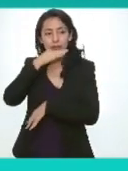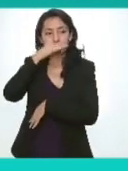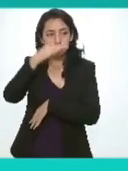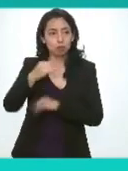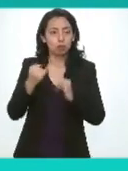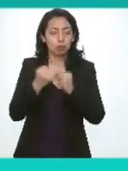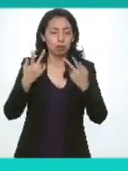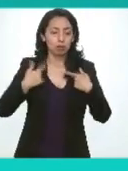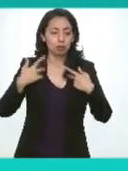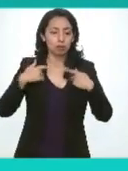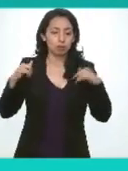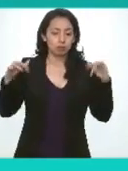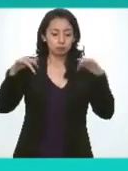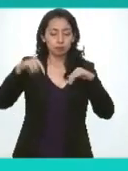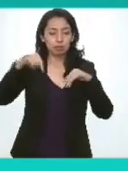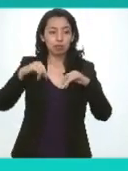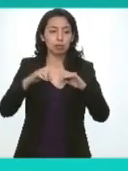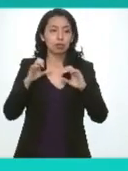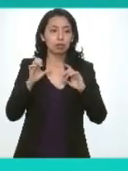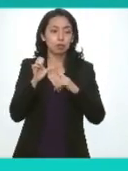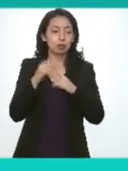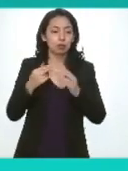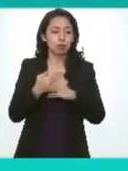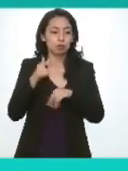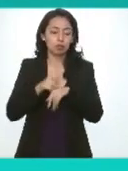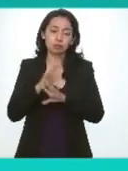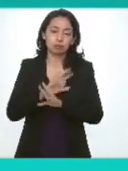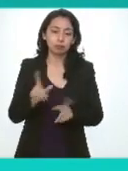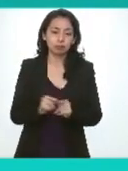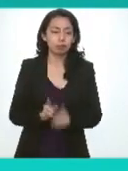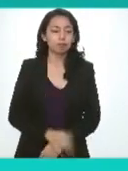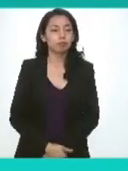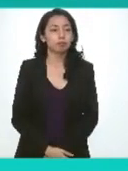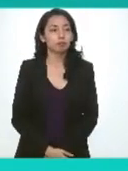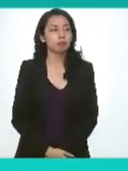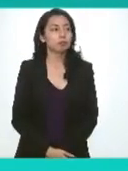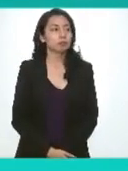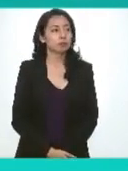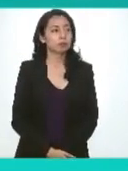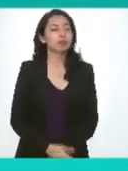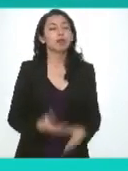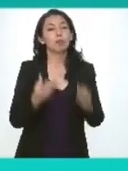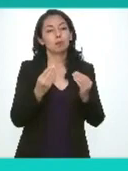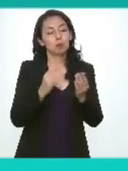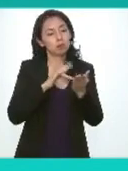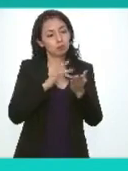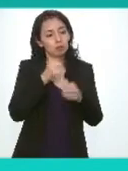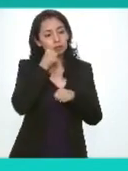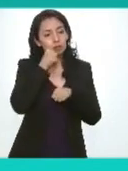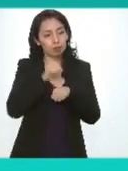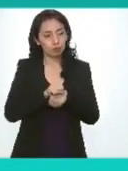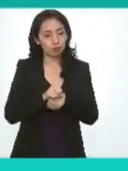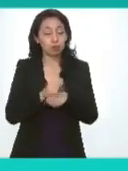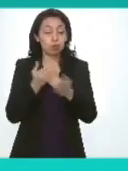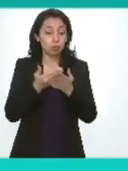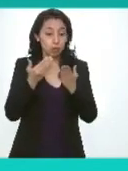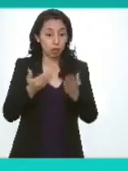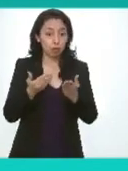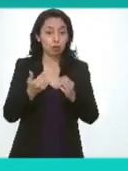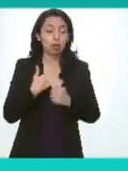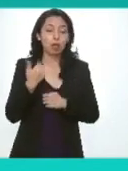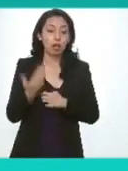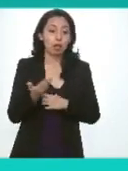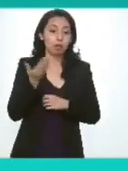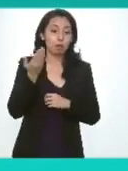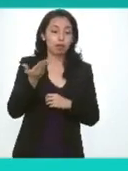conocimiento de las personas que integran este consejo nacional es cuando muchas gracias secretario ahora solicito también